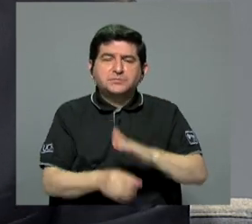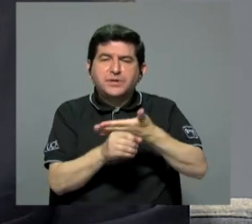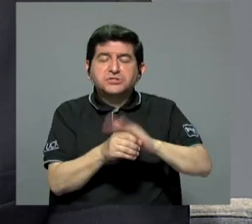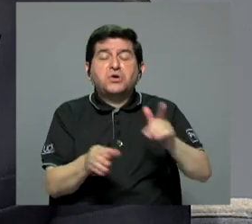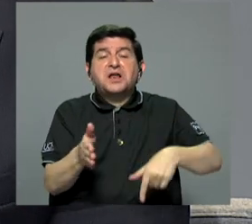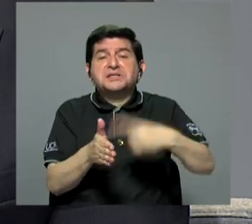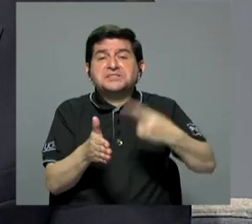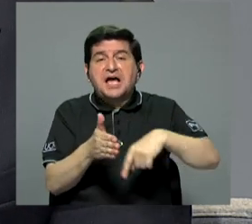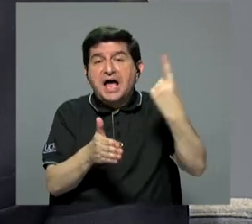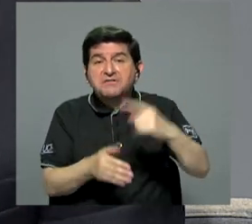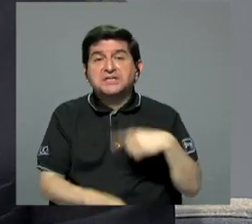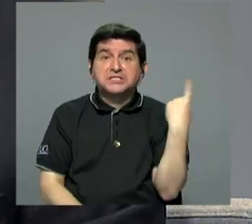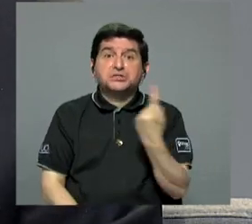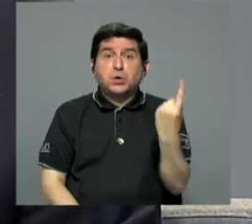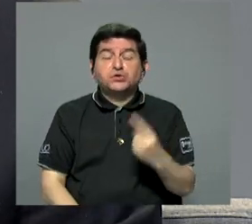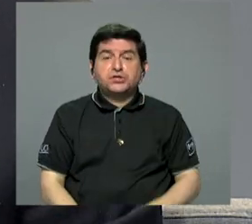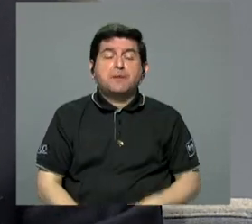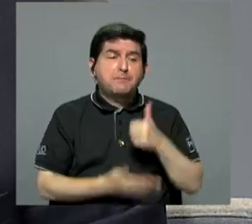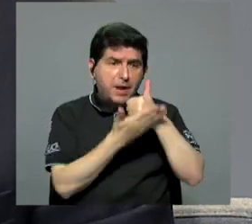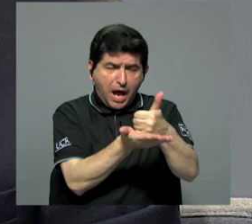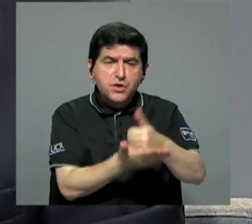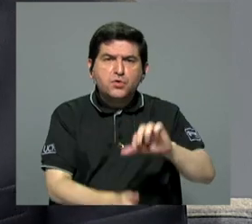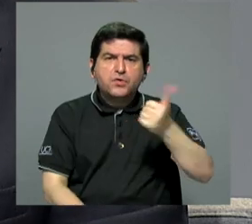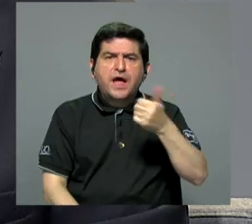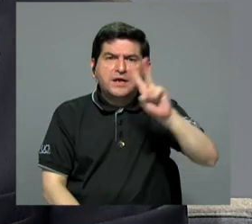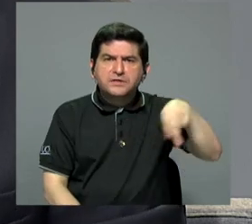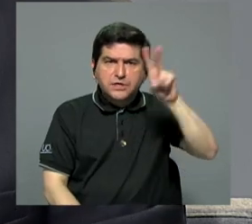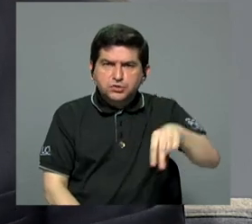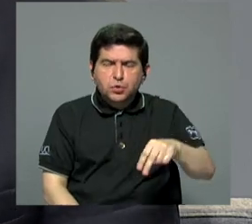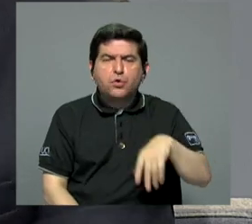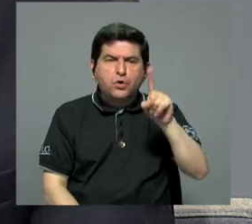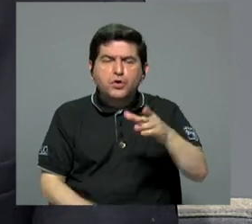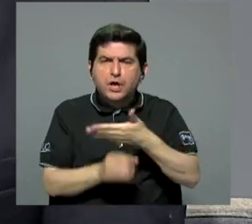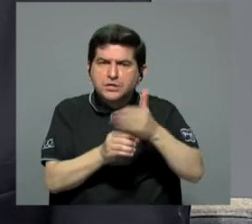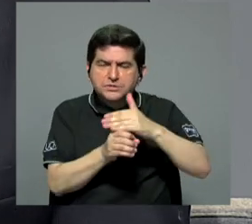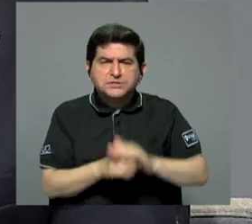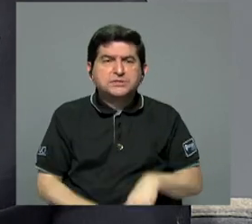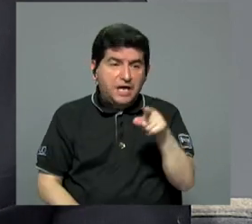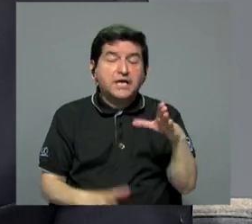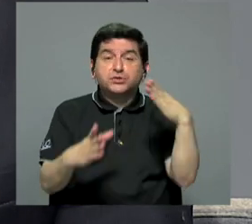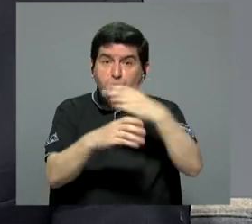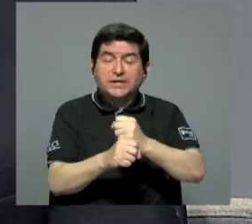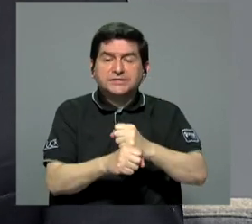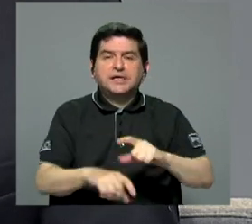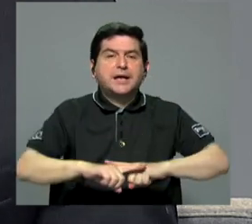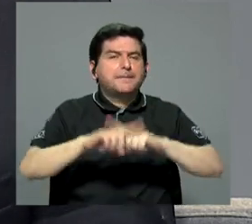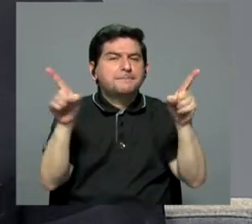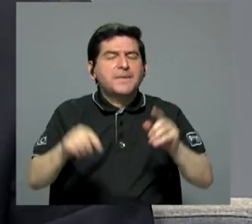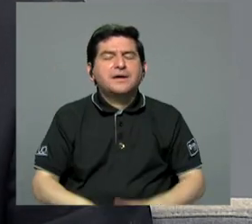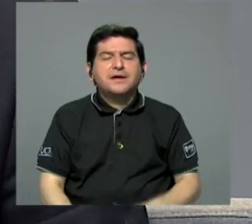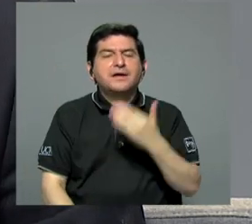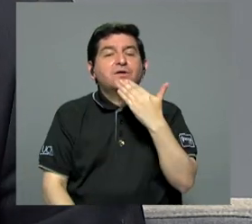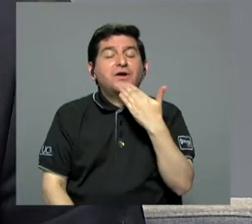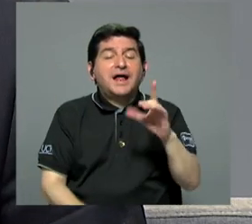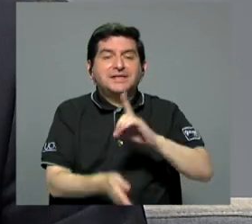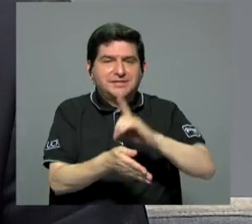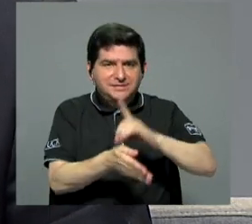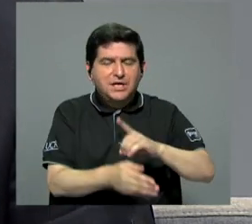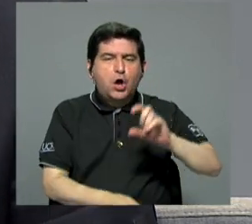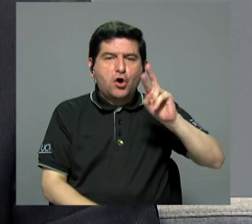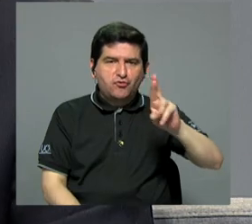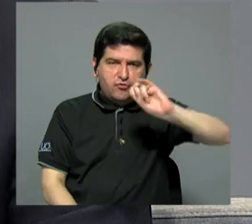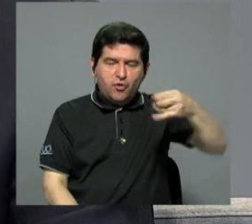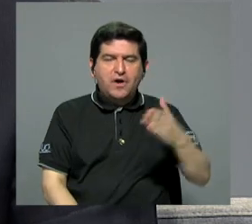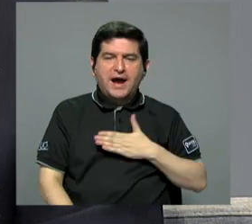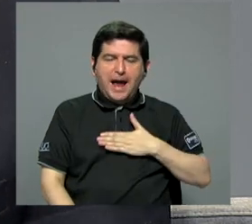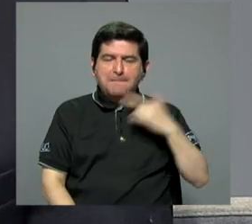birra, de vez en siempre, que podamos contribuir con 10 coloncitos por cerveza. Eso hay que hacerlo. Bueno, agradezco que un médico como don Roland